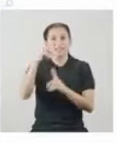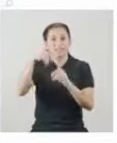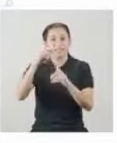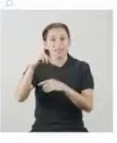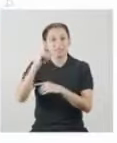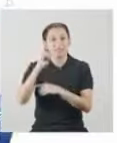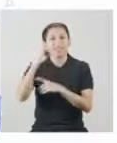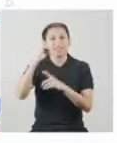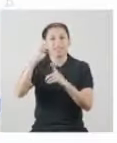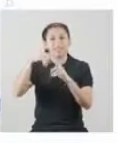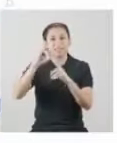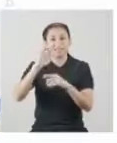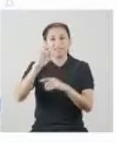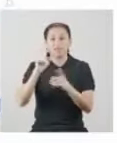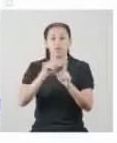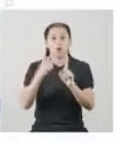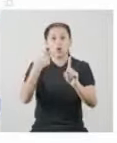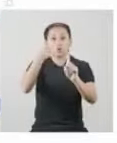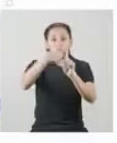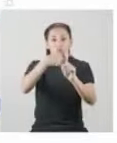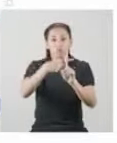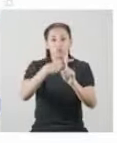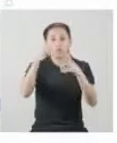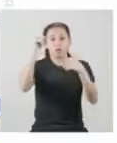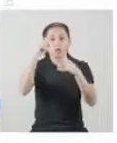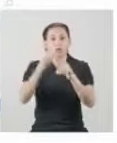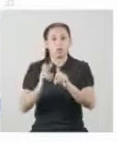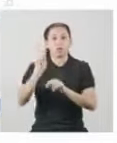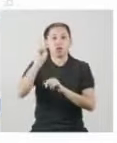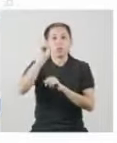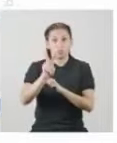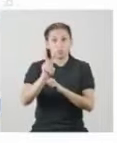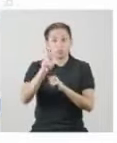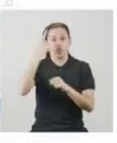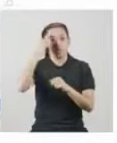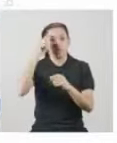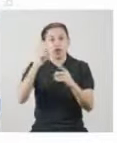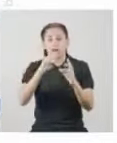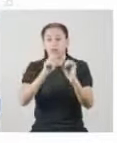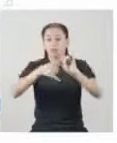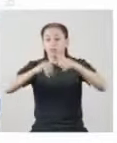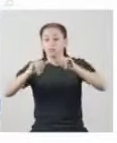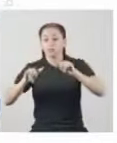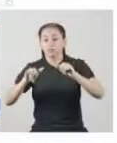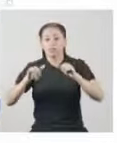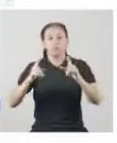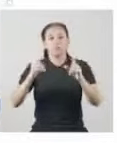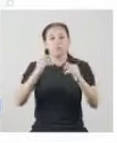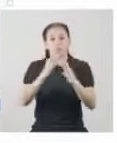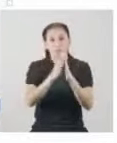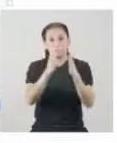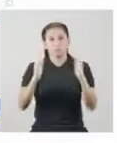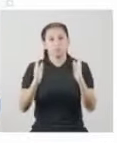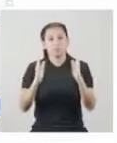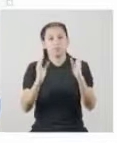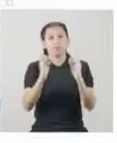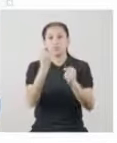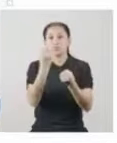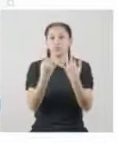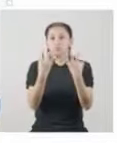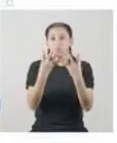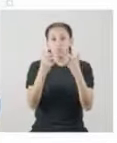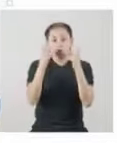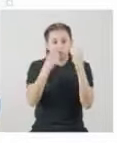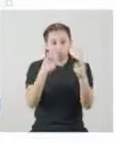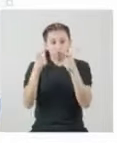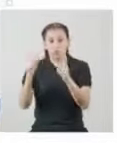Y es igual a la suma de las medidas al cuadrado de las distancias de cada valor de la talla al promedio entre el